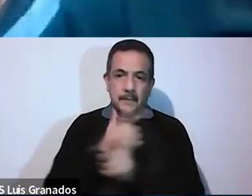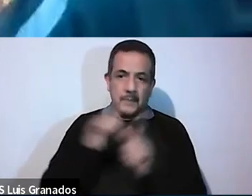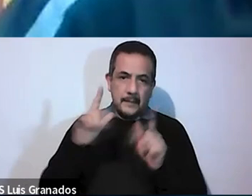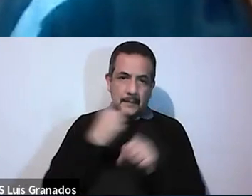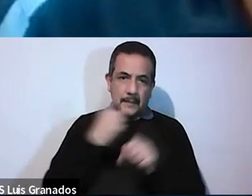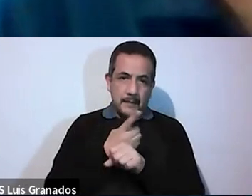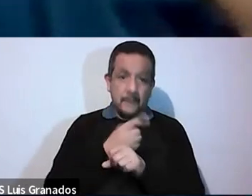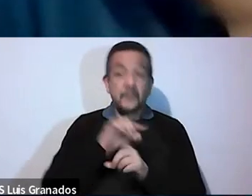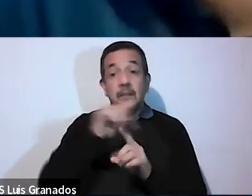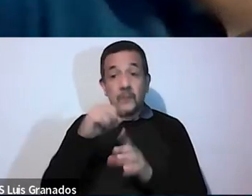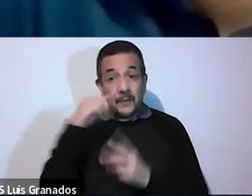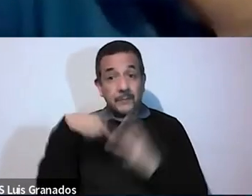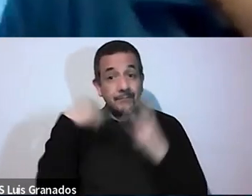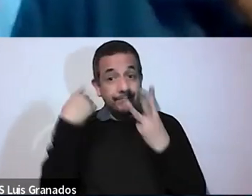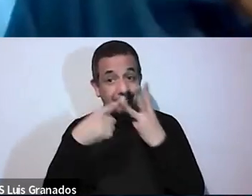Ahora les invito a mirar